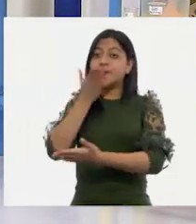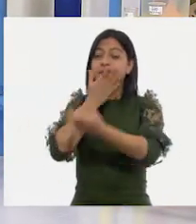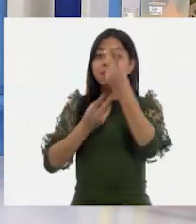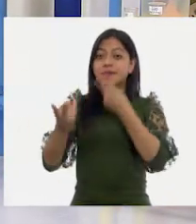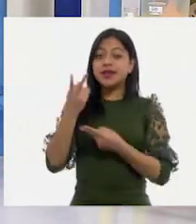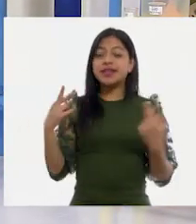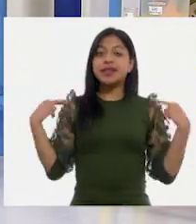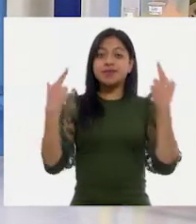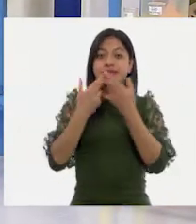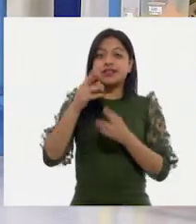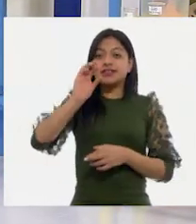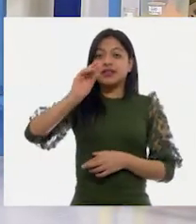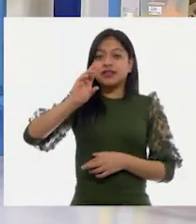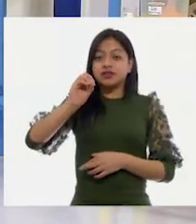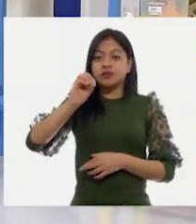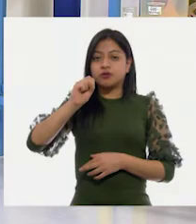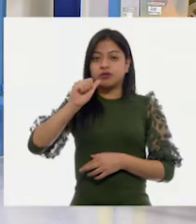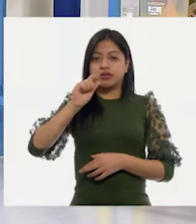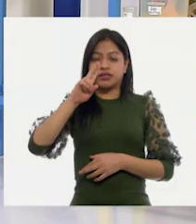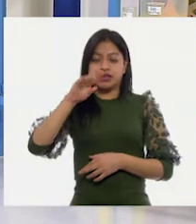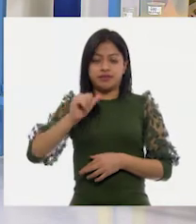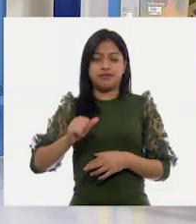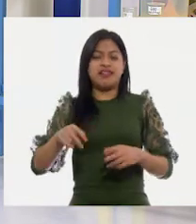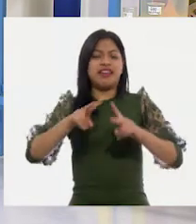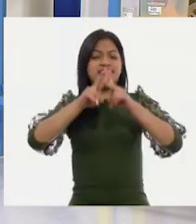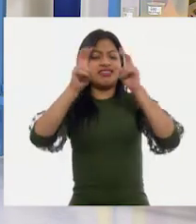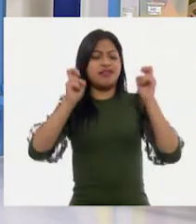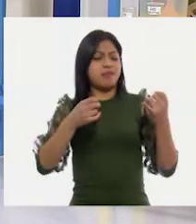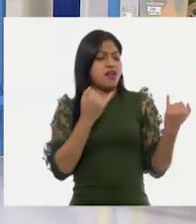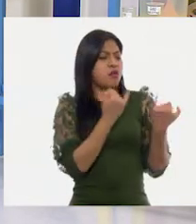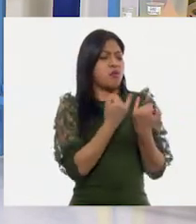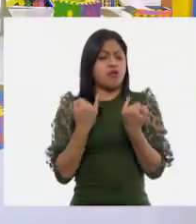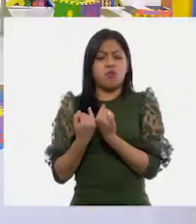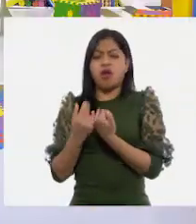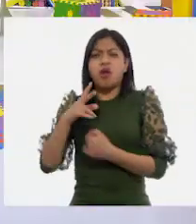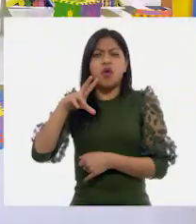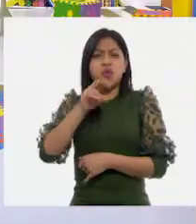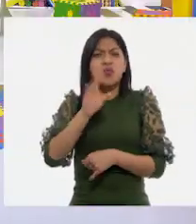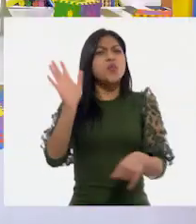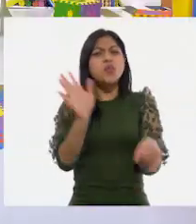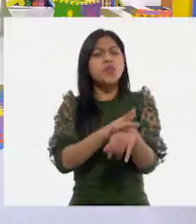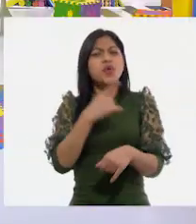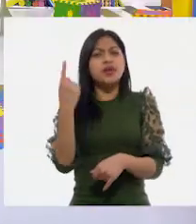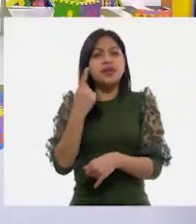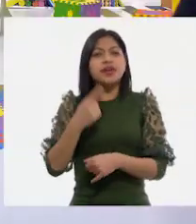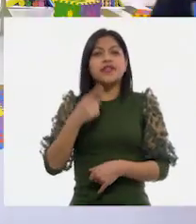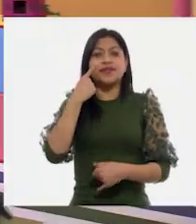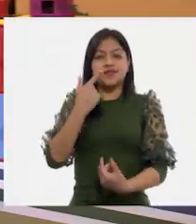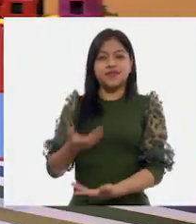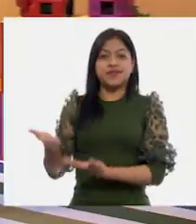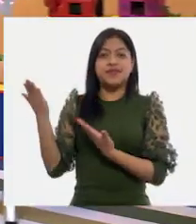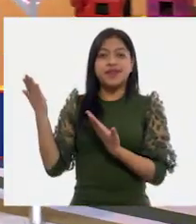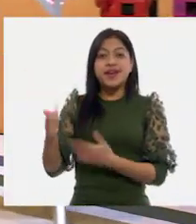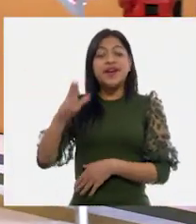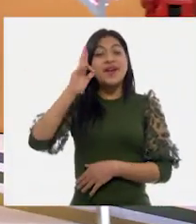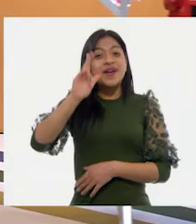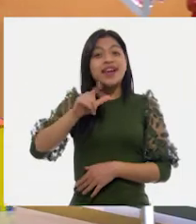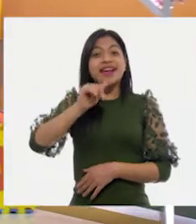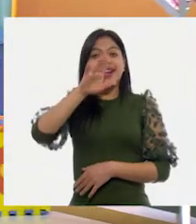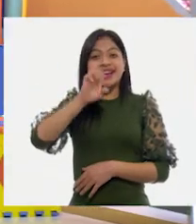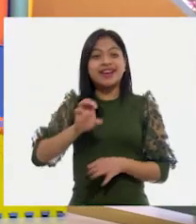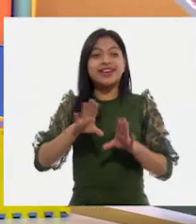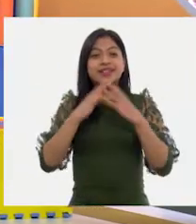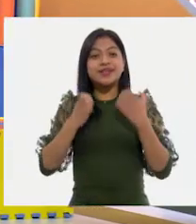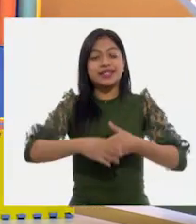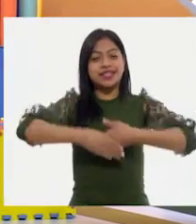Nuestro tema es ¿Por qué no son iguales? ¡Maestra Rosalba! Creo que ya viene por ahí. Hola, hola Ale, ¿cómo estás? Muy bien, ¿cómo estás?